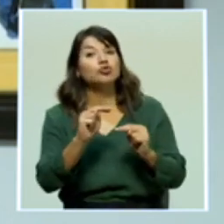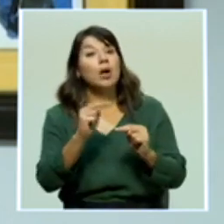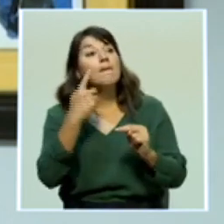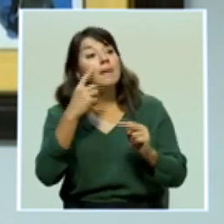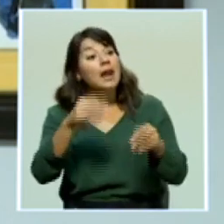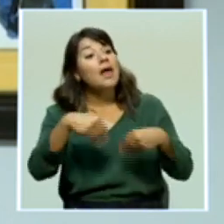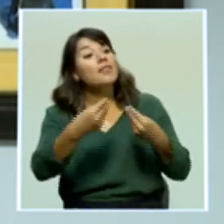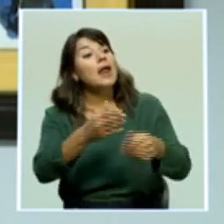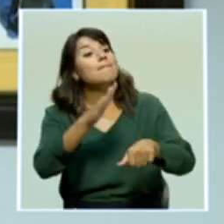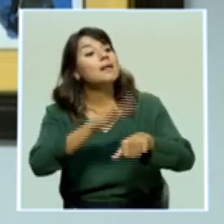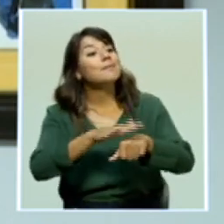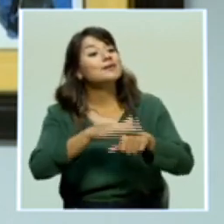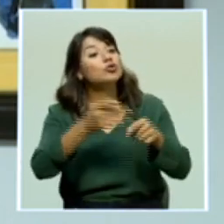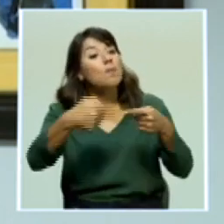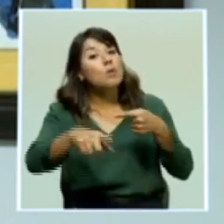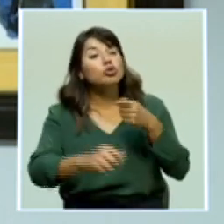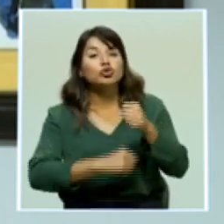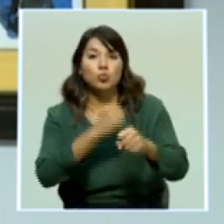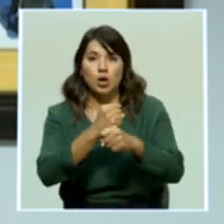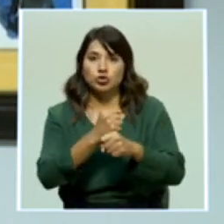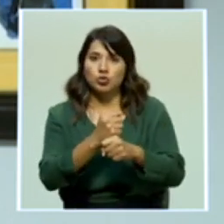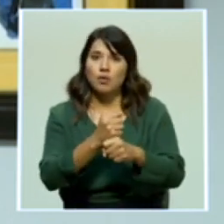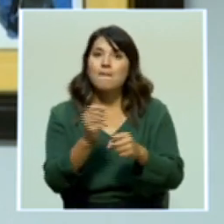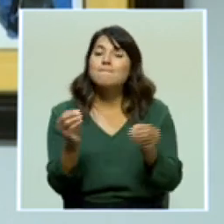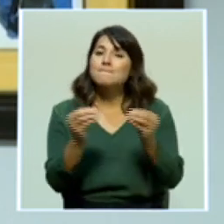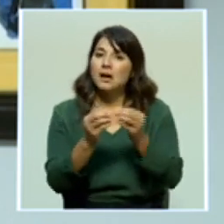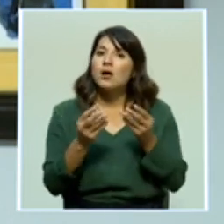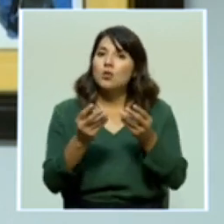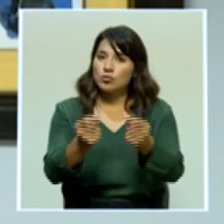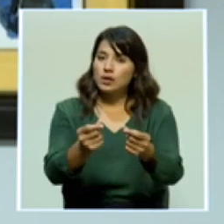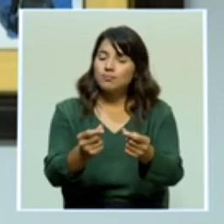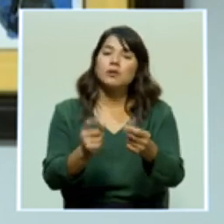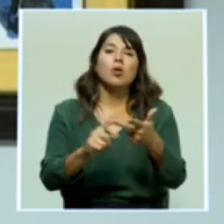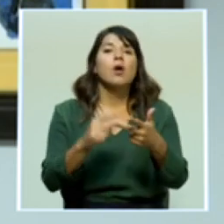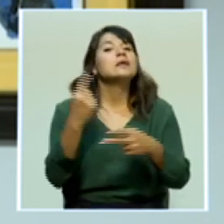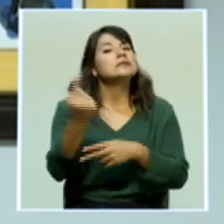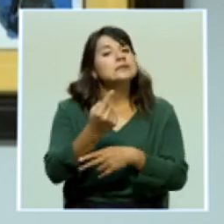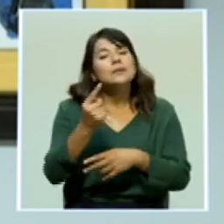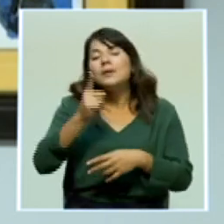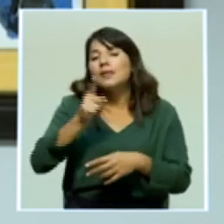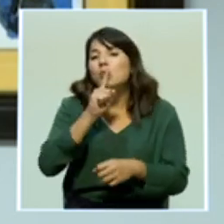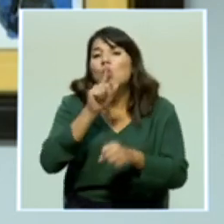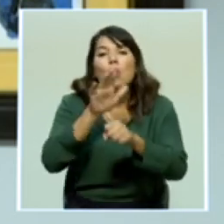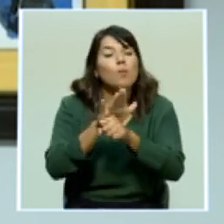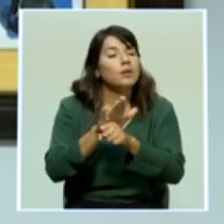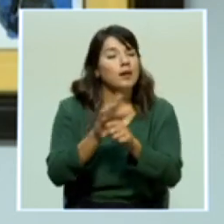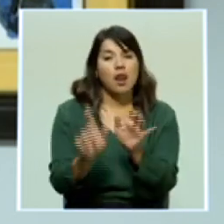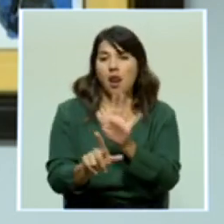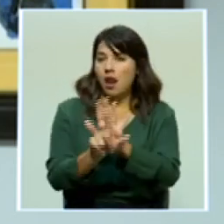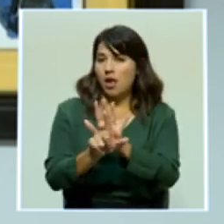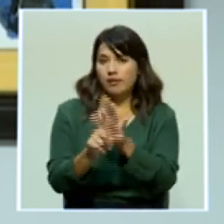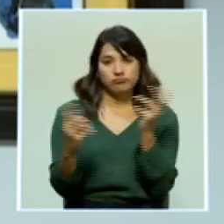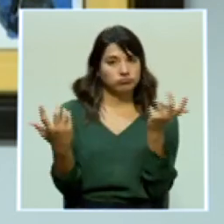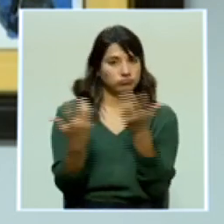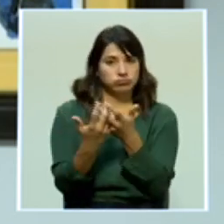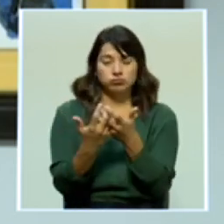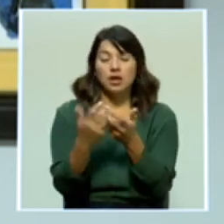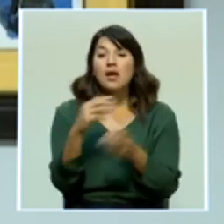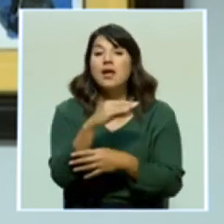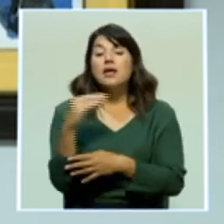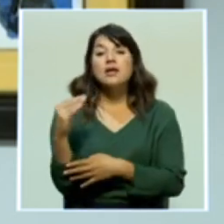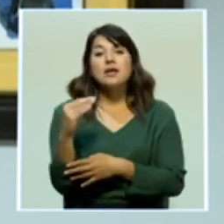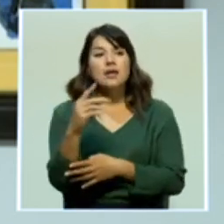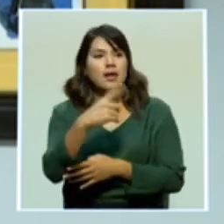de una manera un poco más rápida, siempre cumpliendo las disposiciones de ley en cuanto a los requisitos y ellos están de